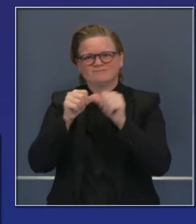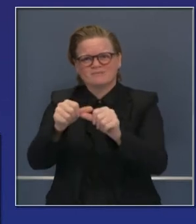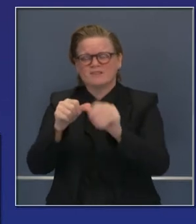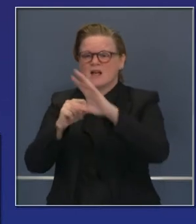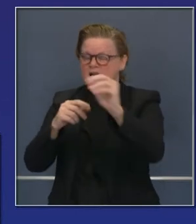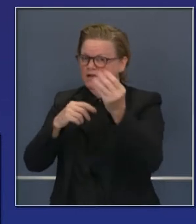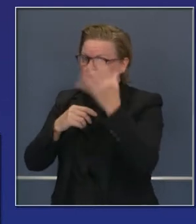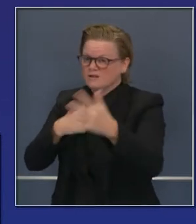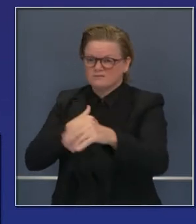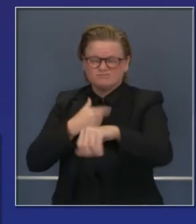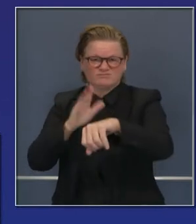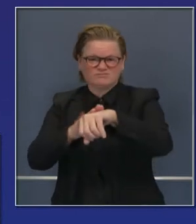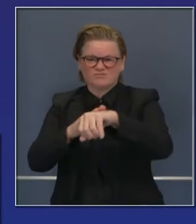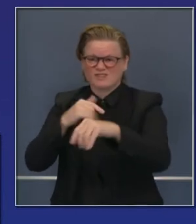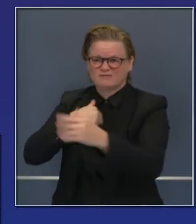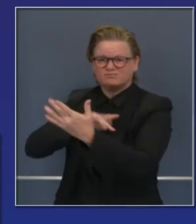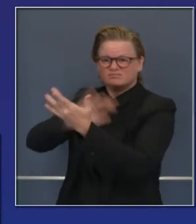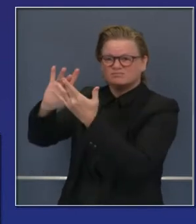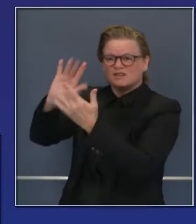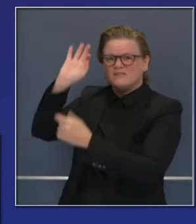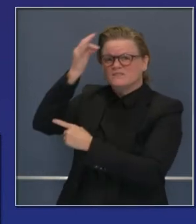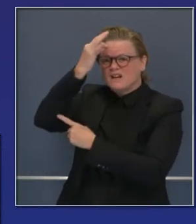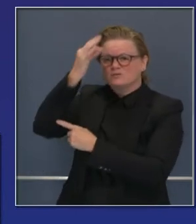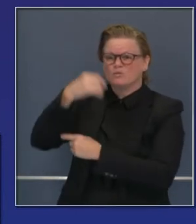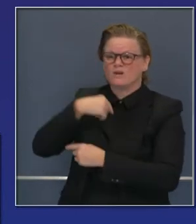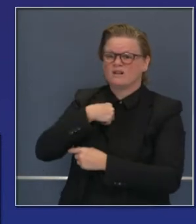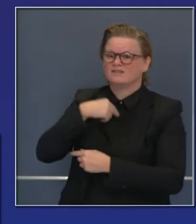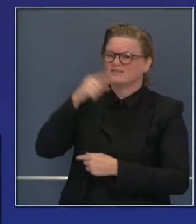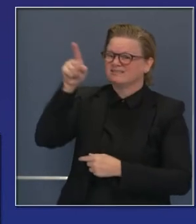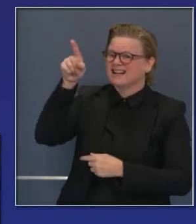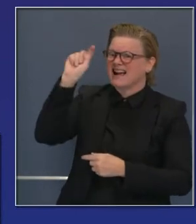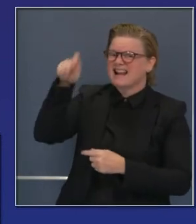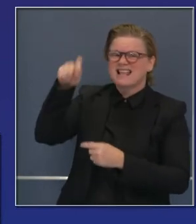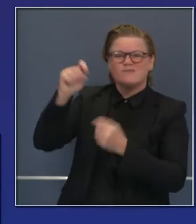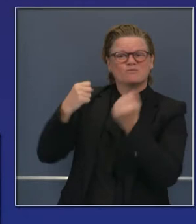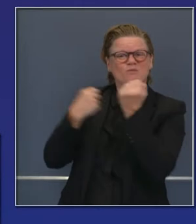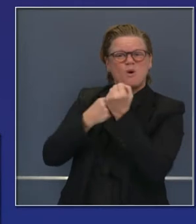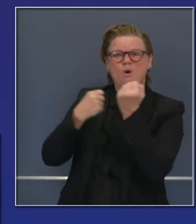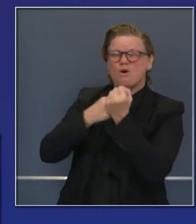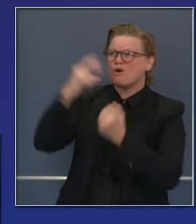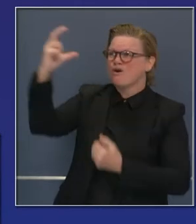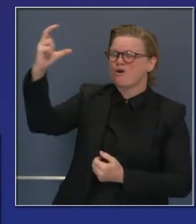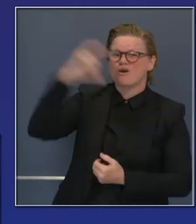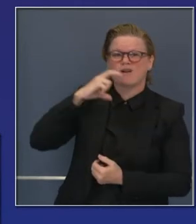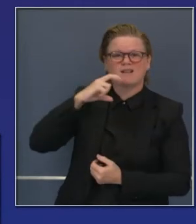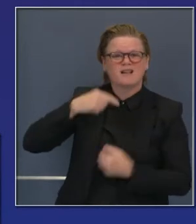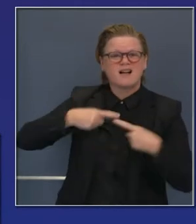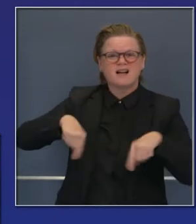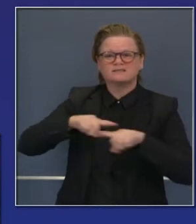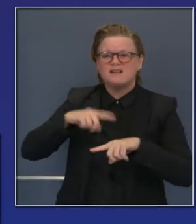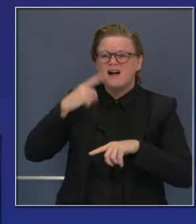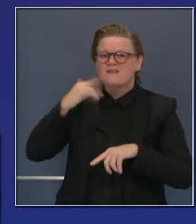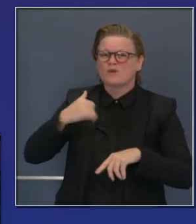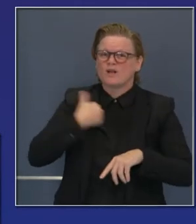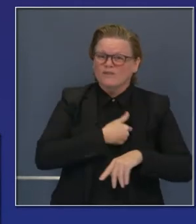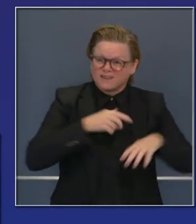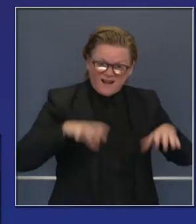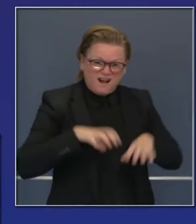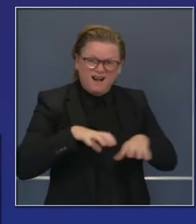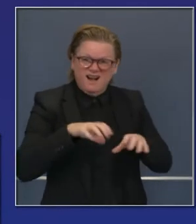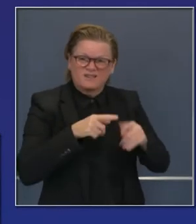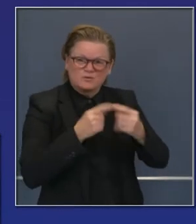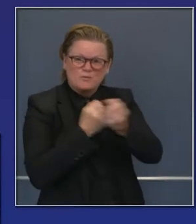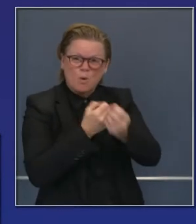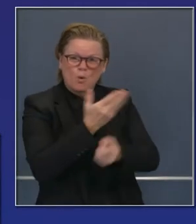En un momento hablaré de esto, pero por supuesto que seguiremos necesitando mucho apoyo del estado. Y seguiremos trabajando